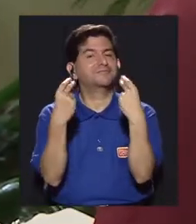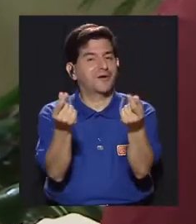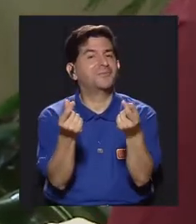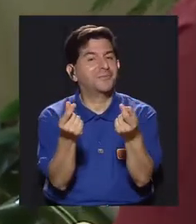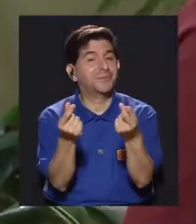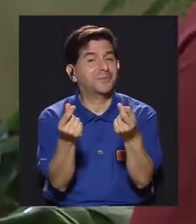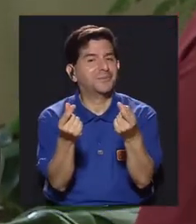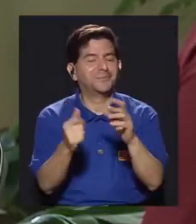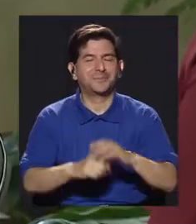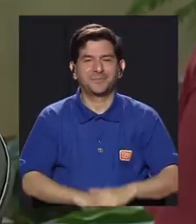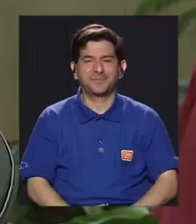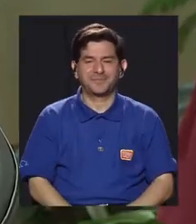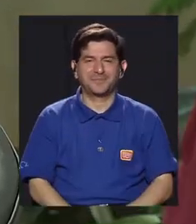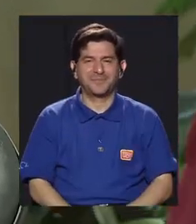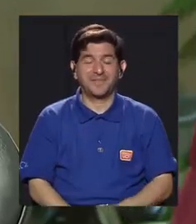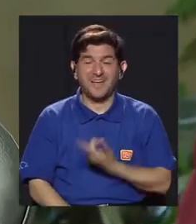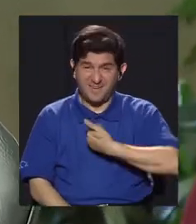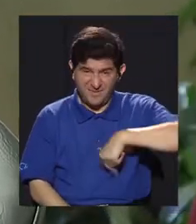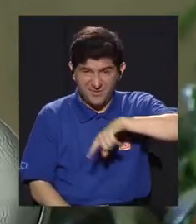rápido.